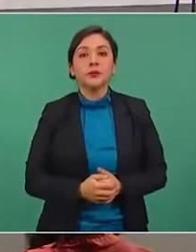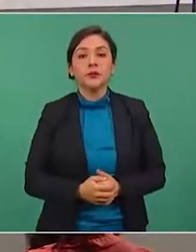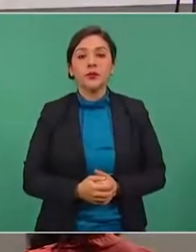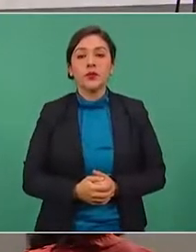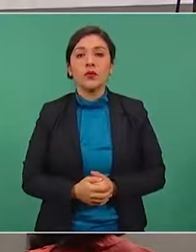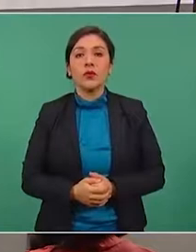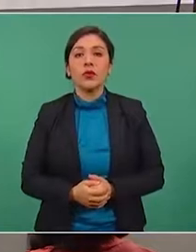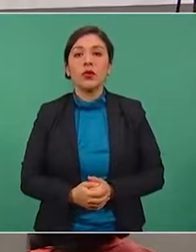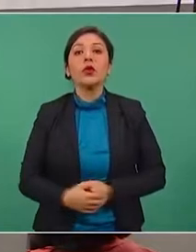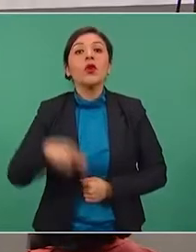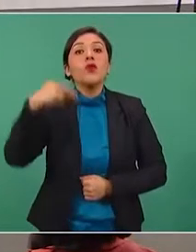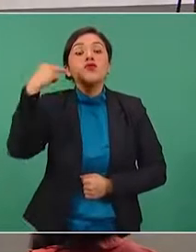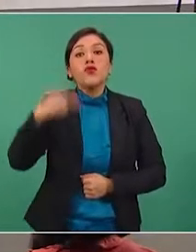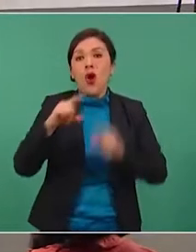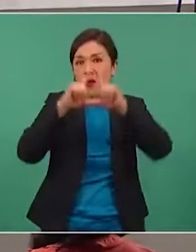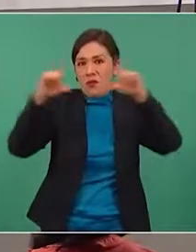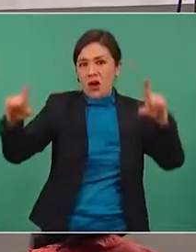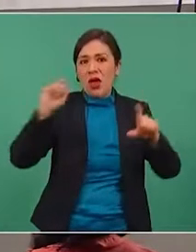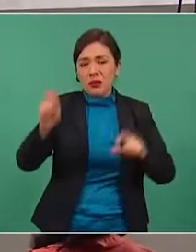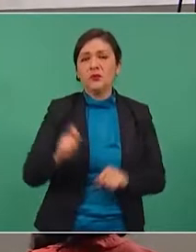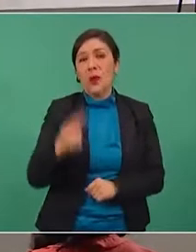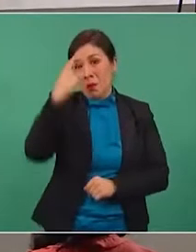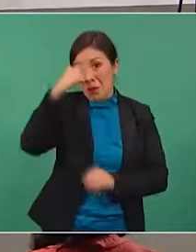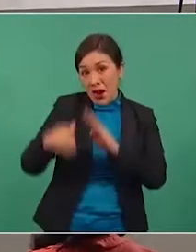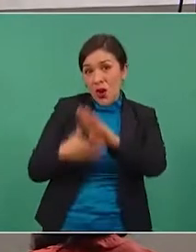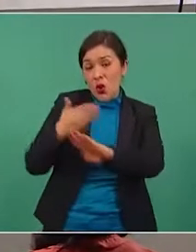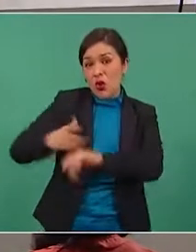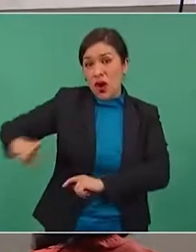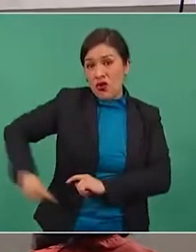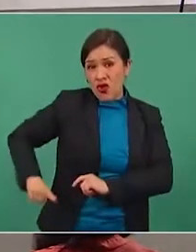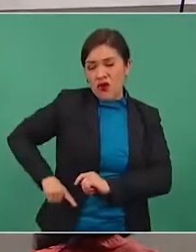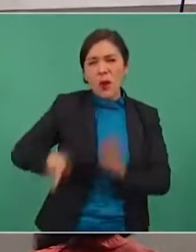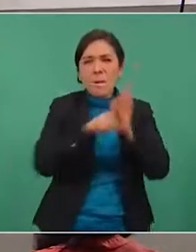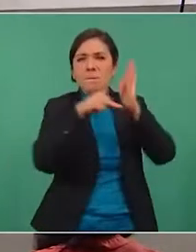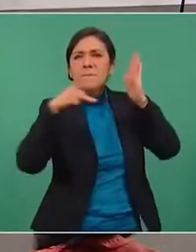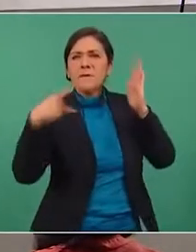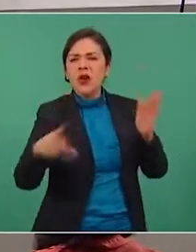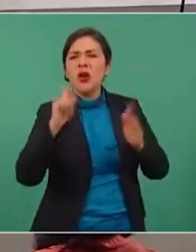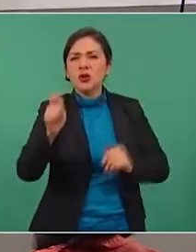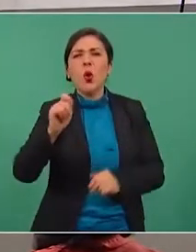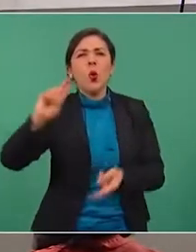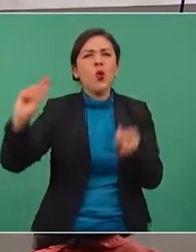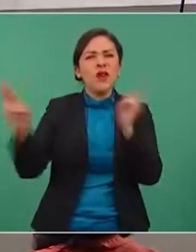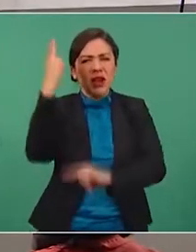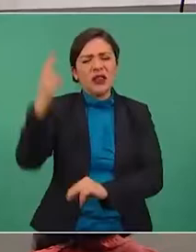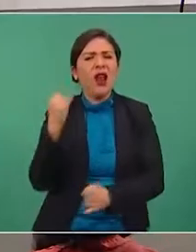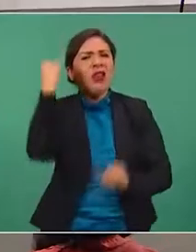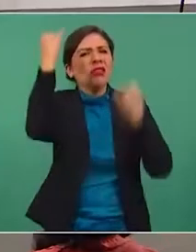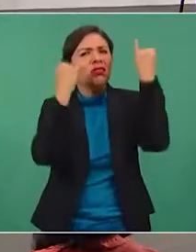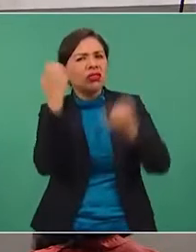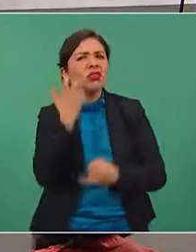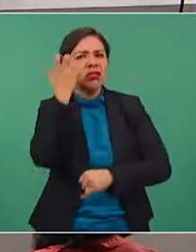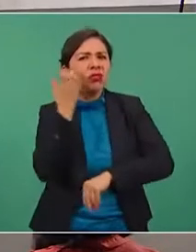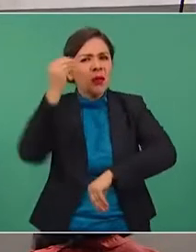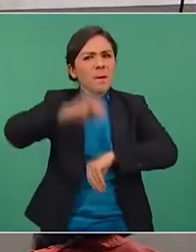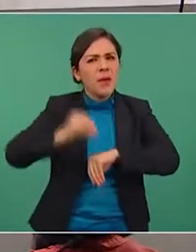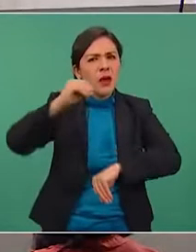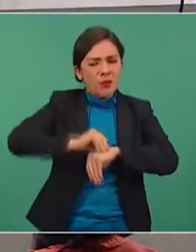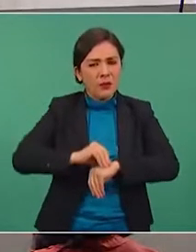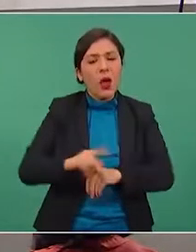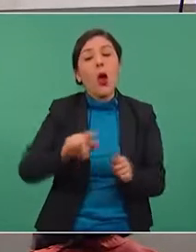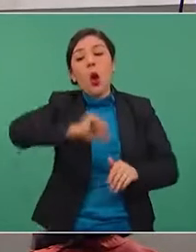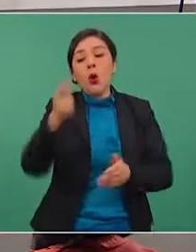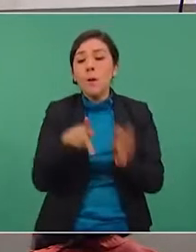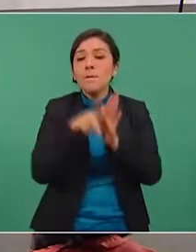titulamos, con tal de golpear al gobierno, el periódico El Universal inventa y la razón le hace segunda.